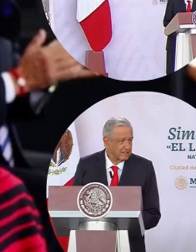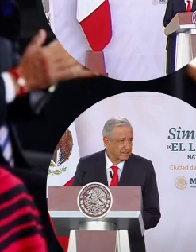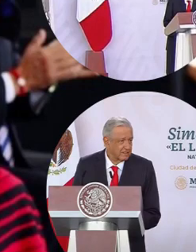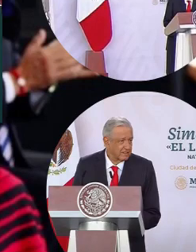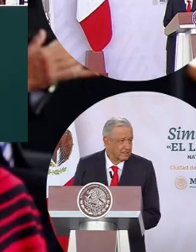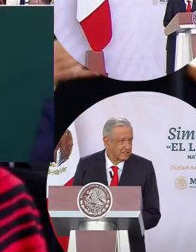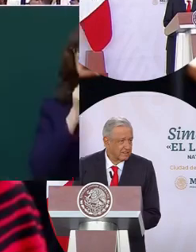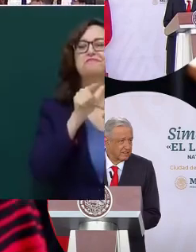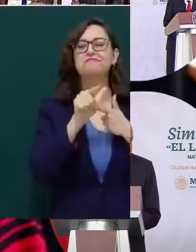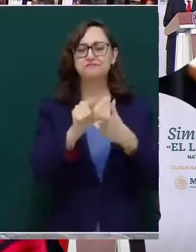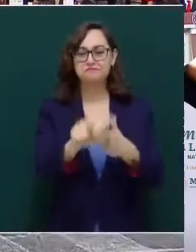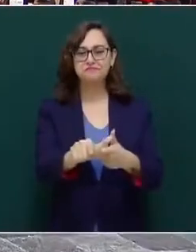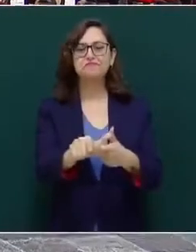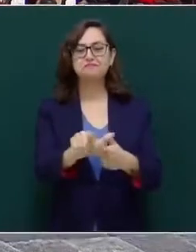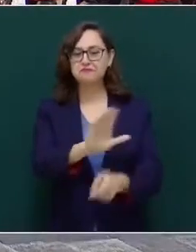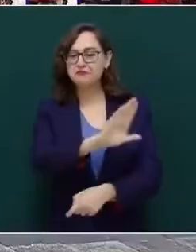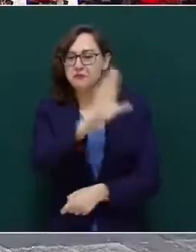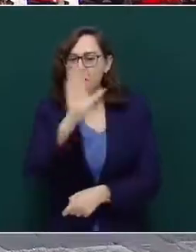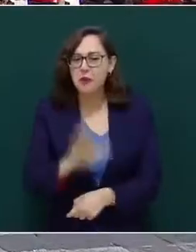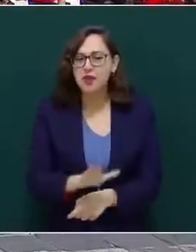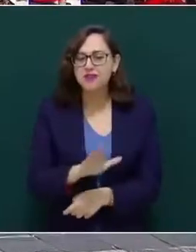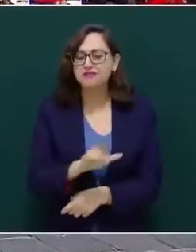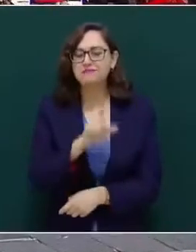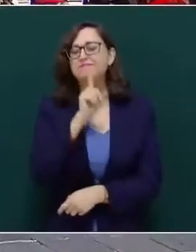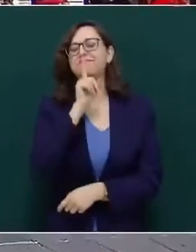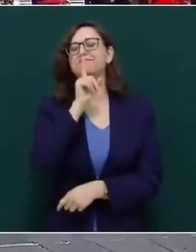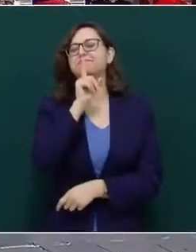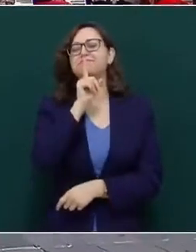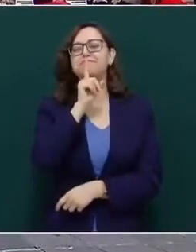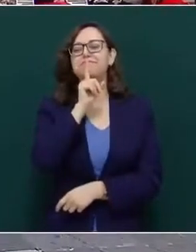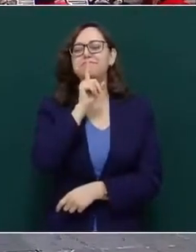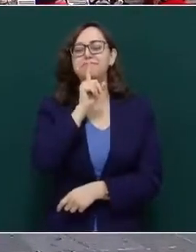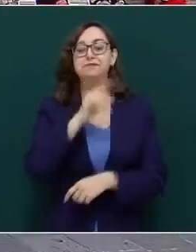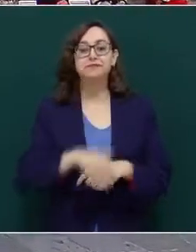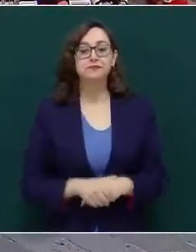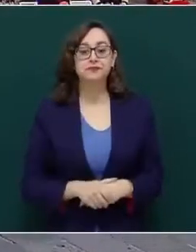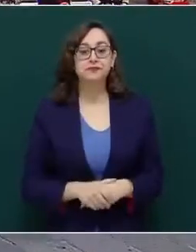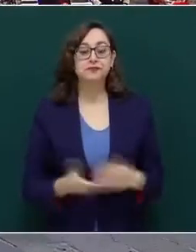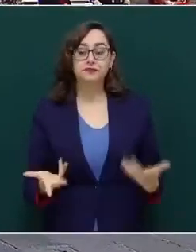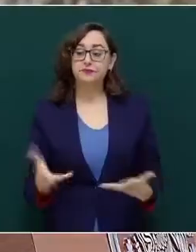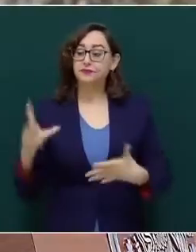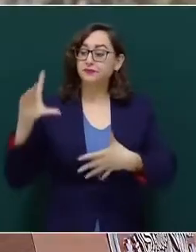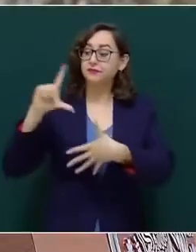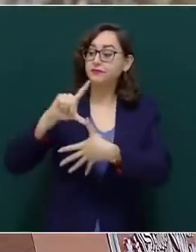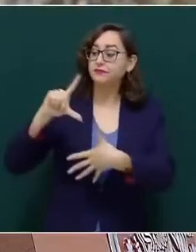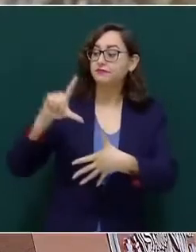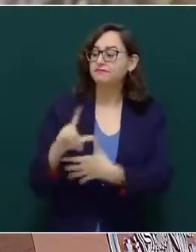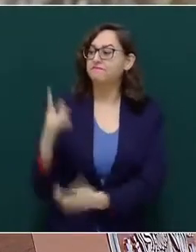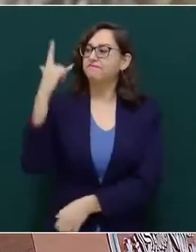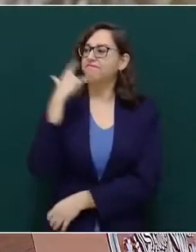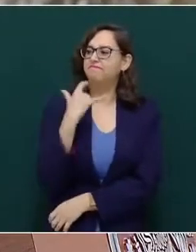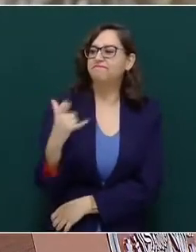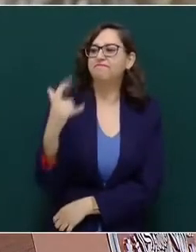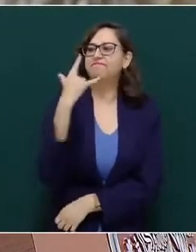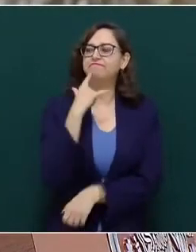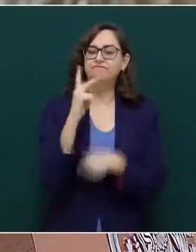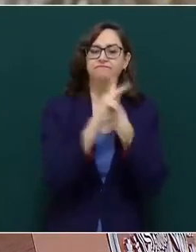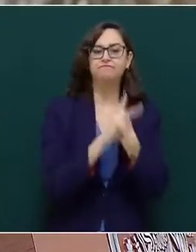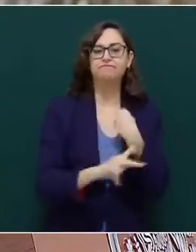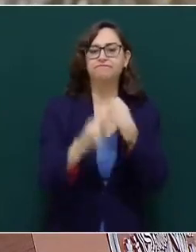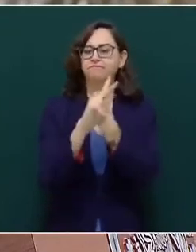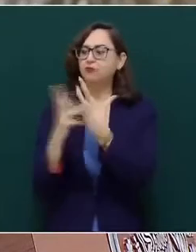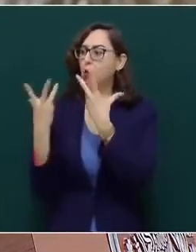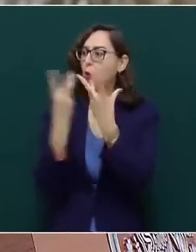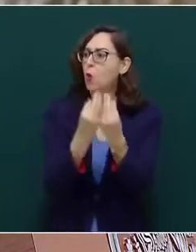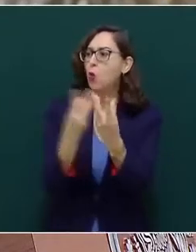La lucha por la integridad de los pueblos de nuestra América sigue siendo un bello